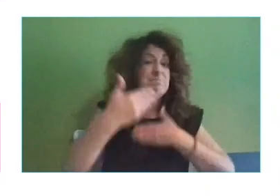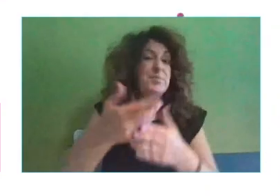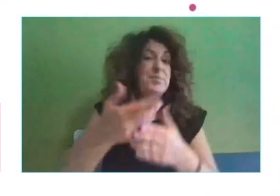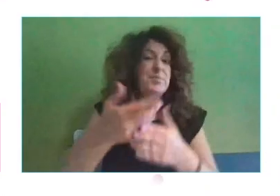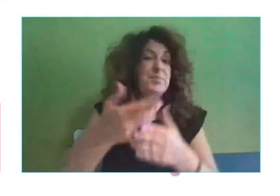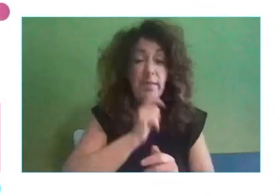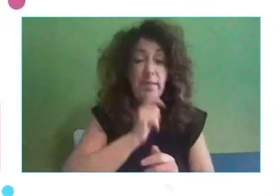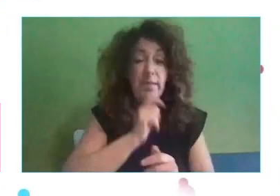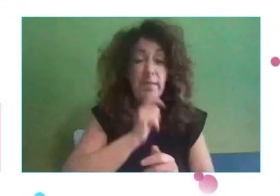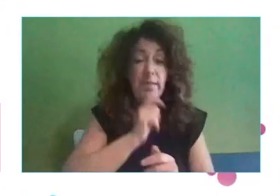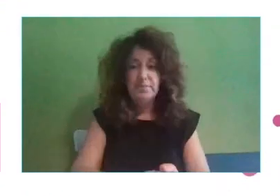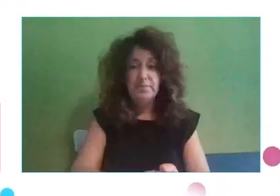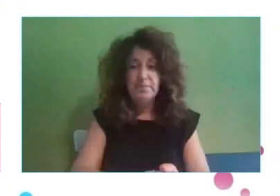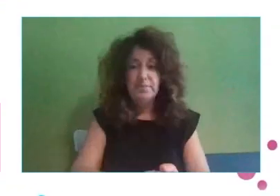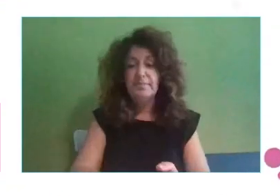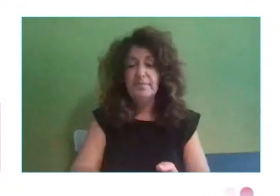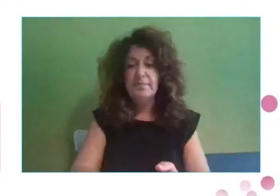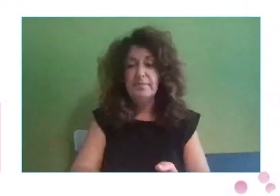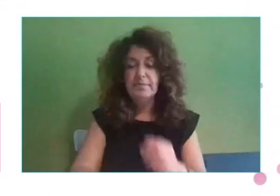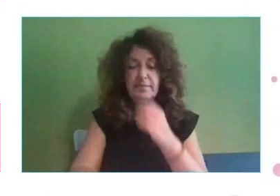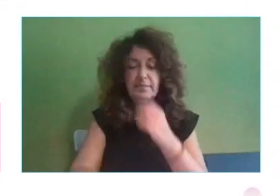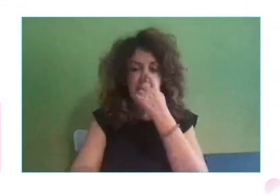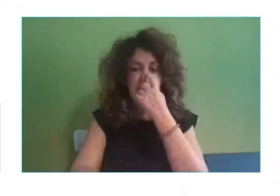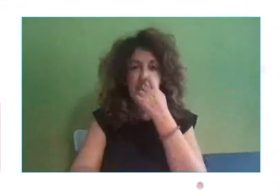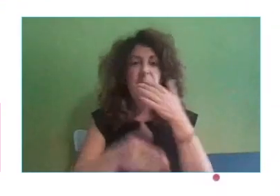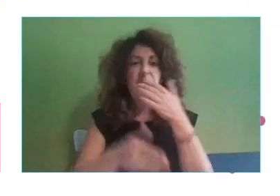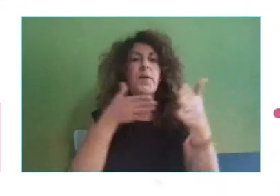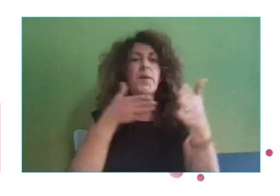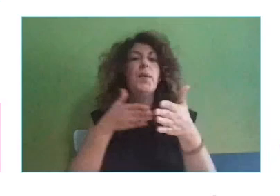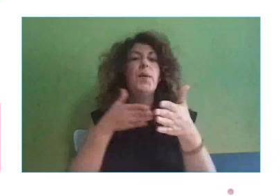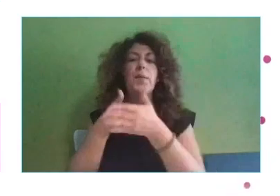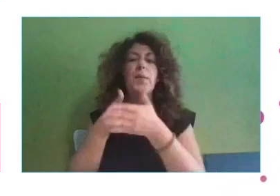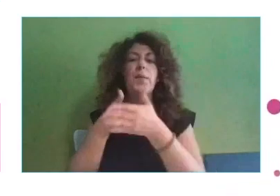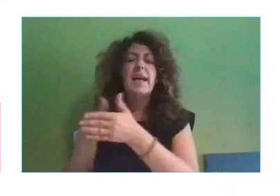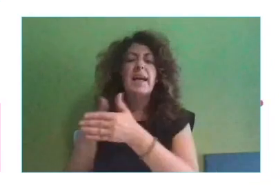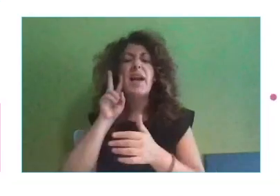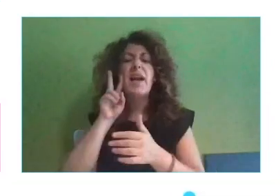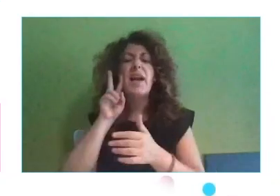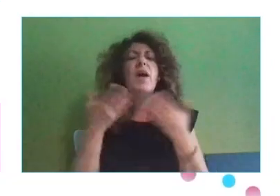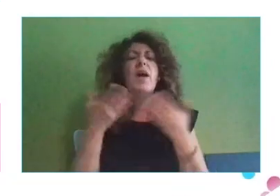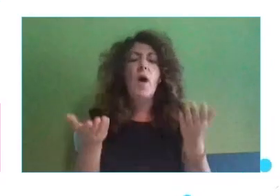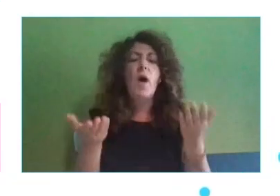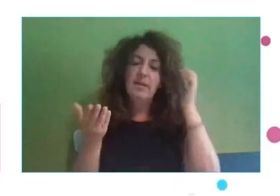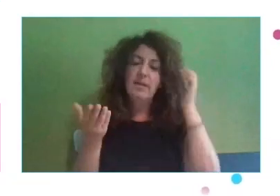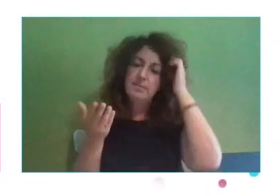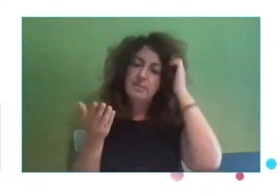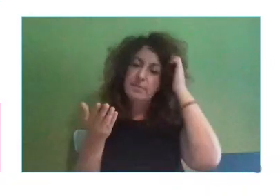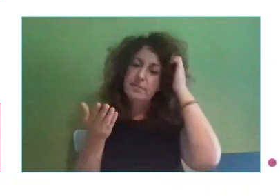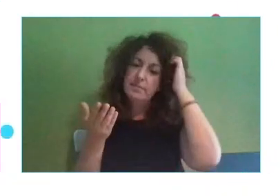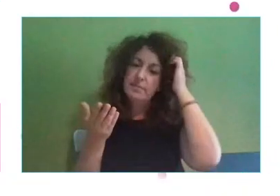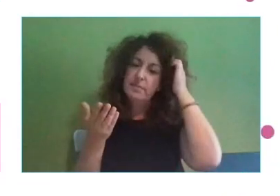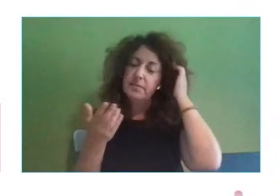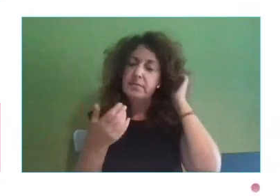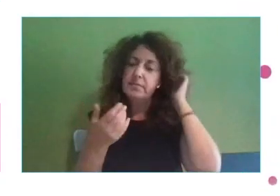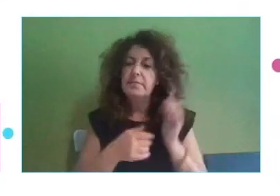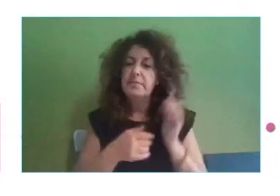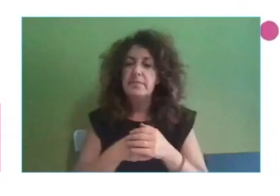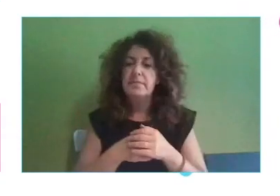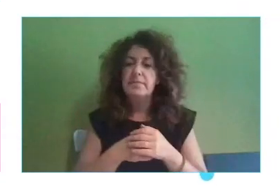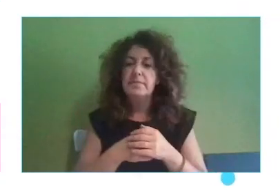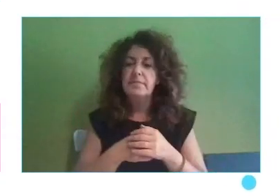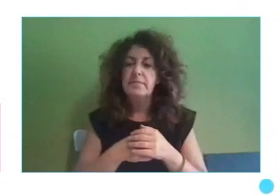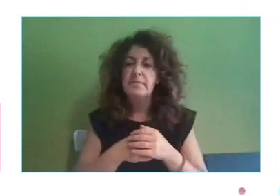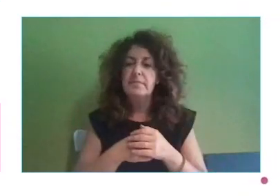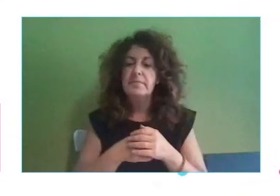¿Qué barreras a la digitalización nos encontramos? Y aquí nosotros hemos hecho estudios, encuestas,